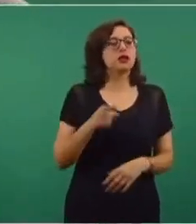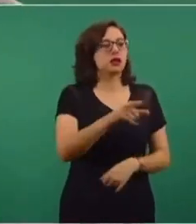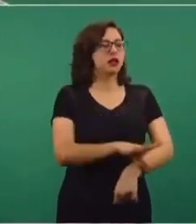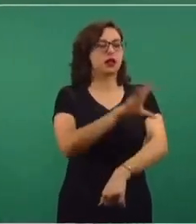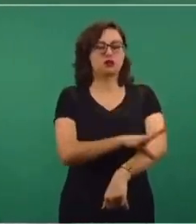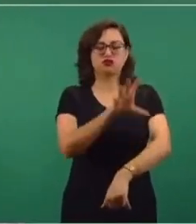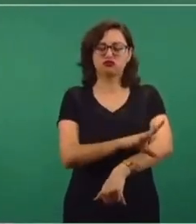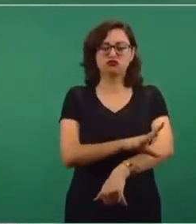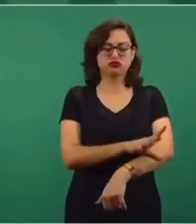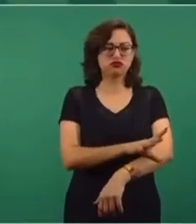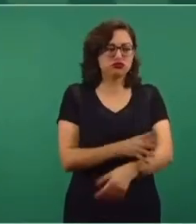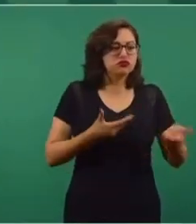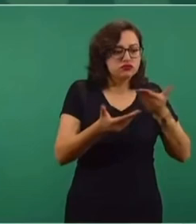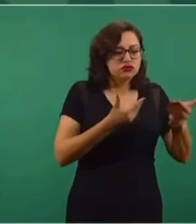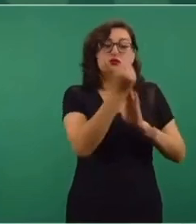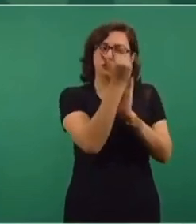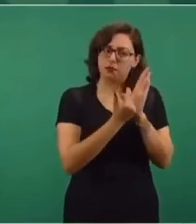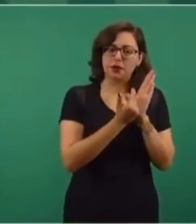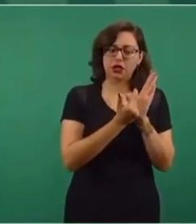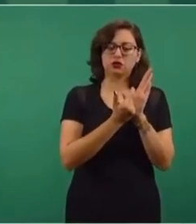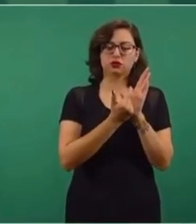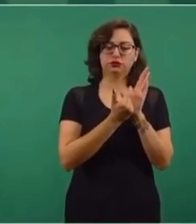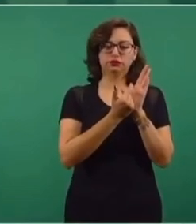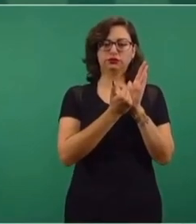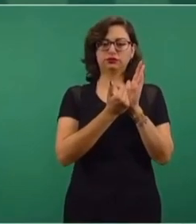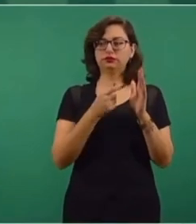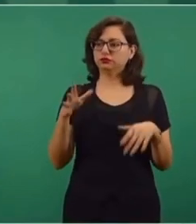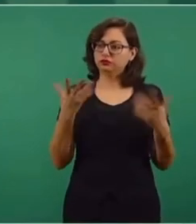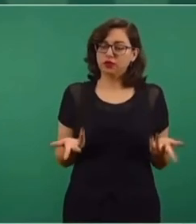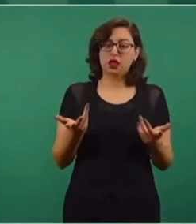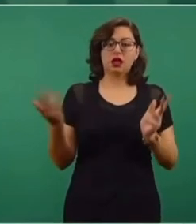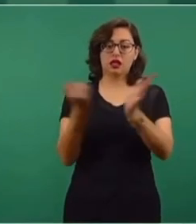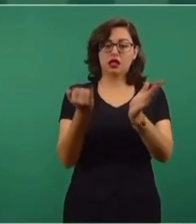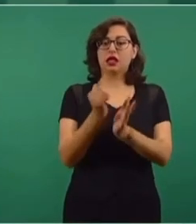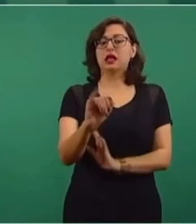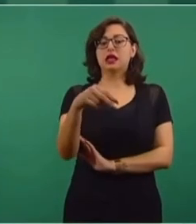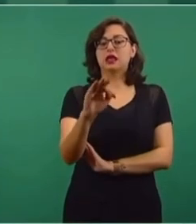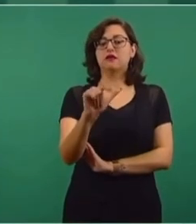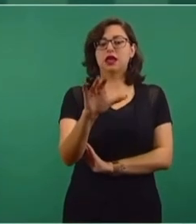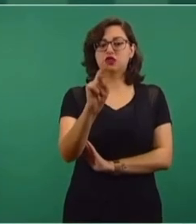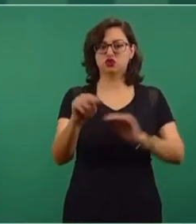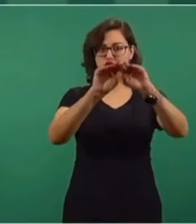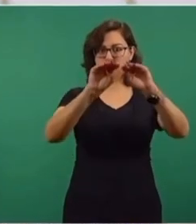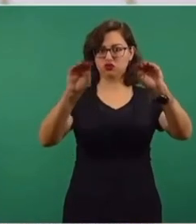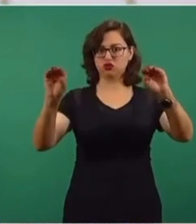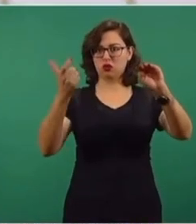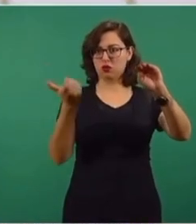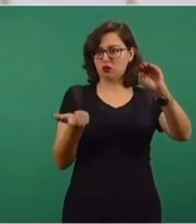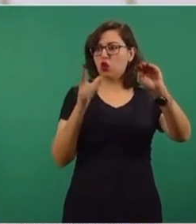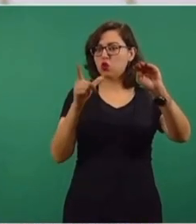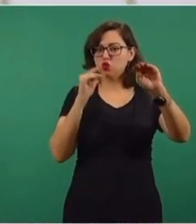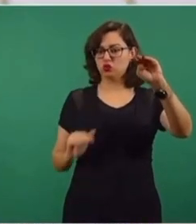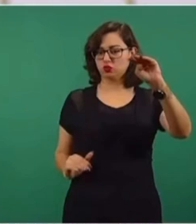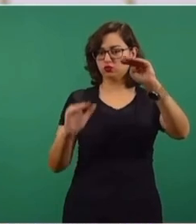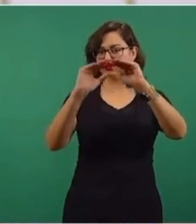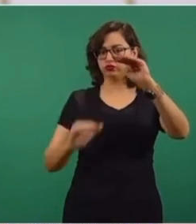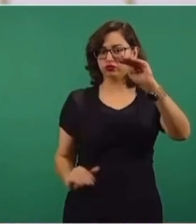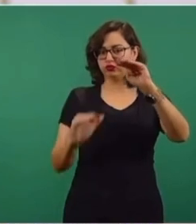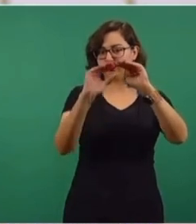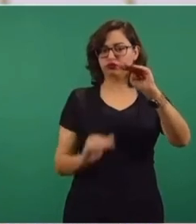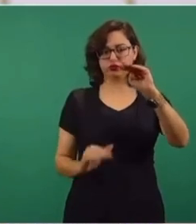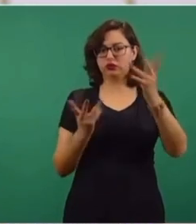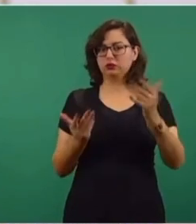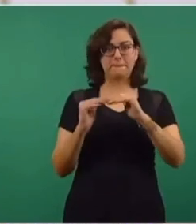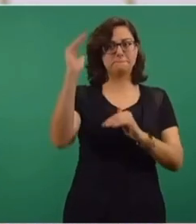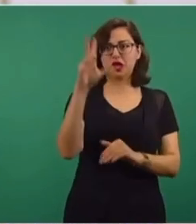para que podamos mantener abajo de la inflación las tarifas, los precios de la energía eléctrica,